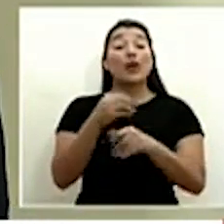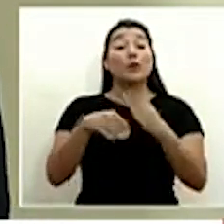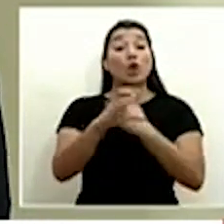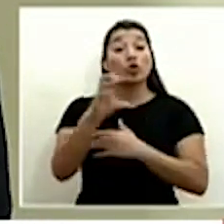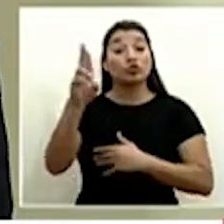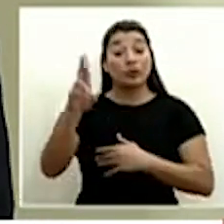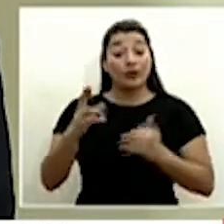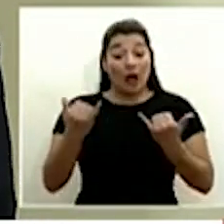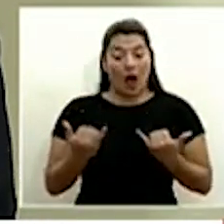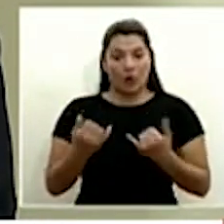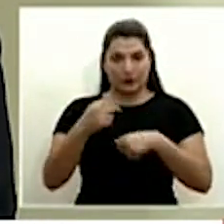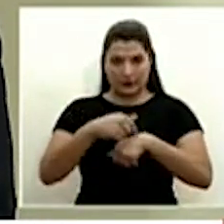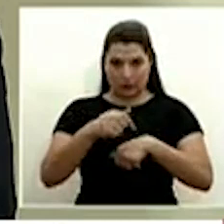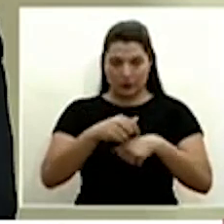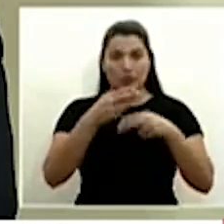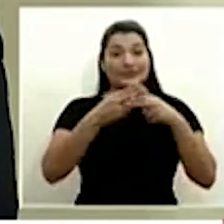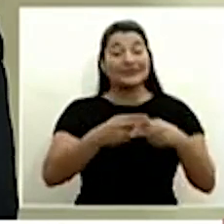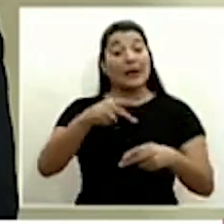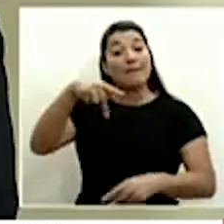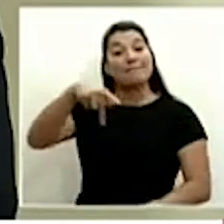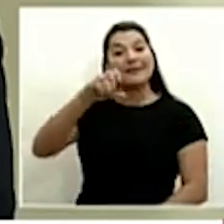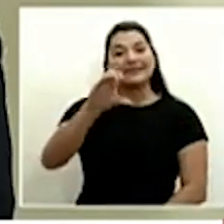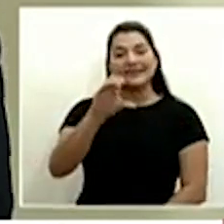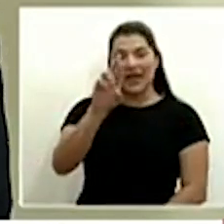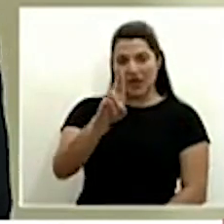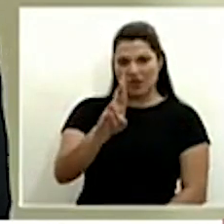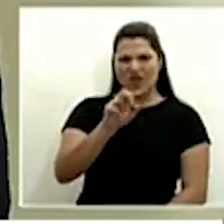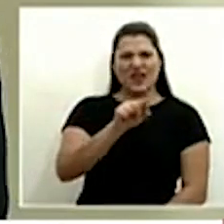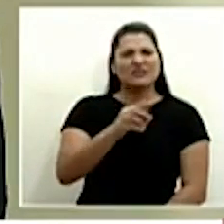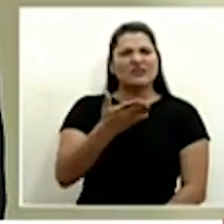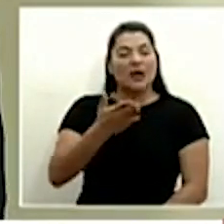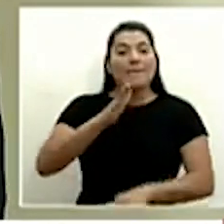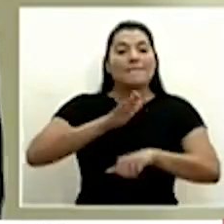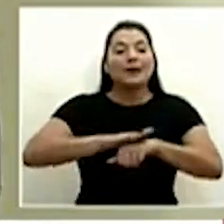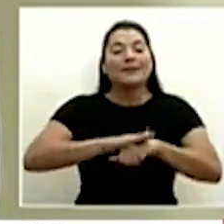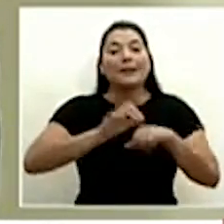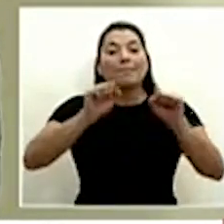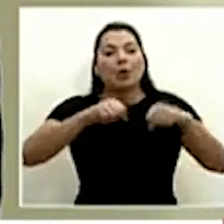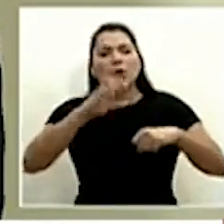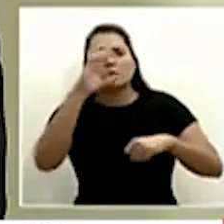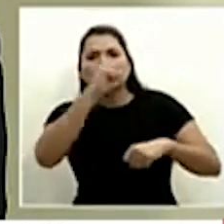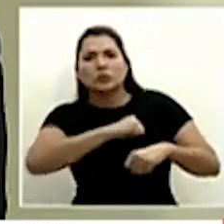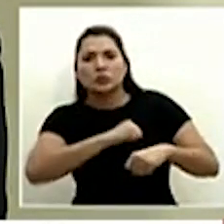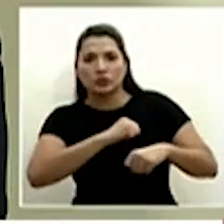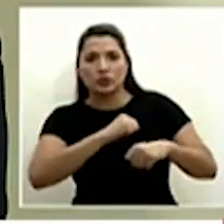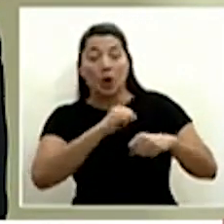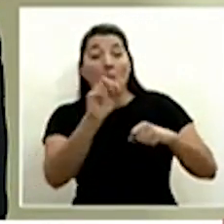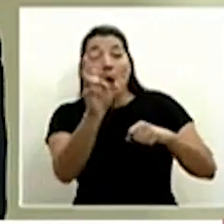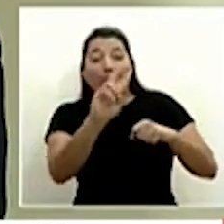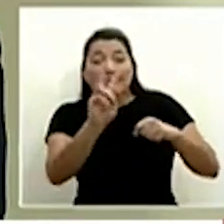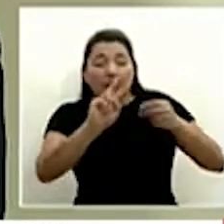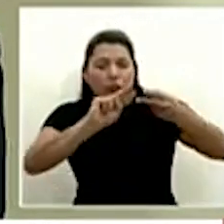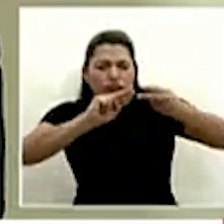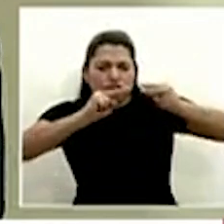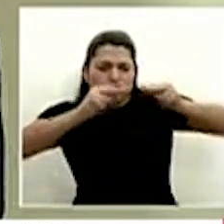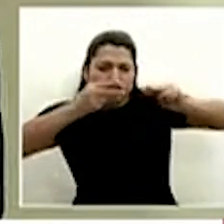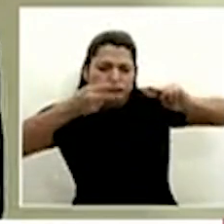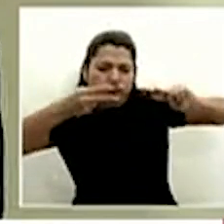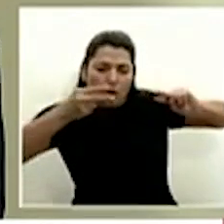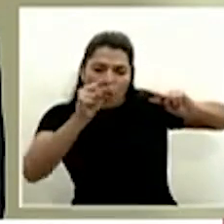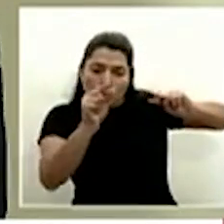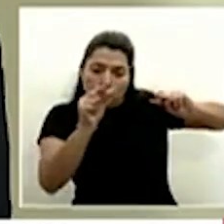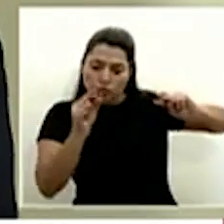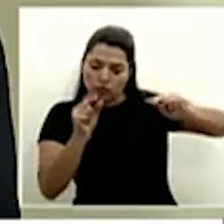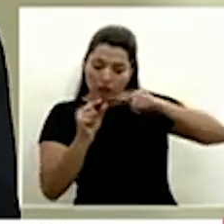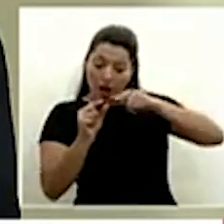en este momento que son las llamadas PCR que lo que permiten es detectar pedazos del virus y entonces lo que dice es la